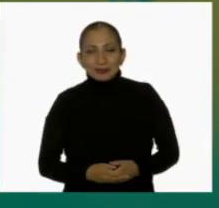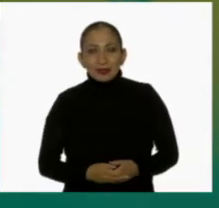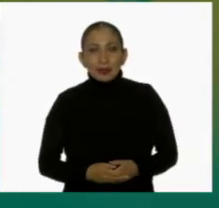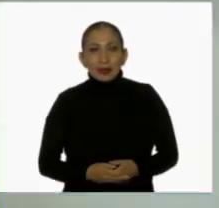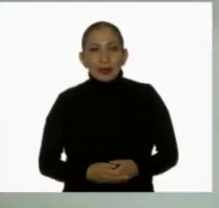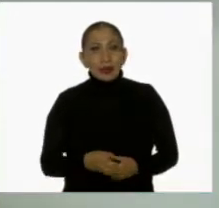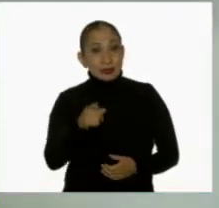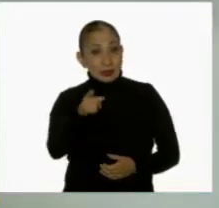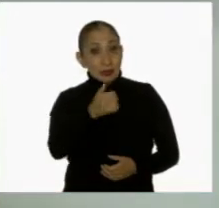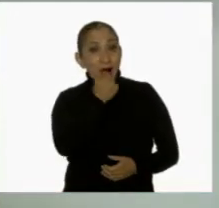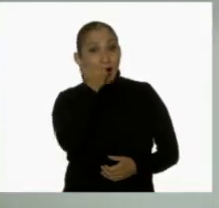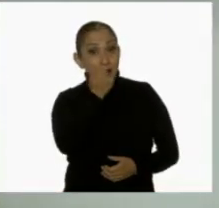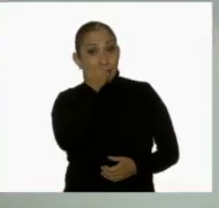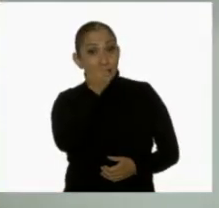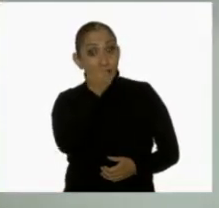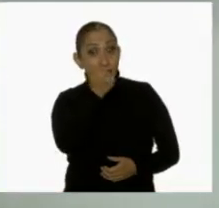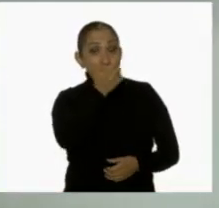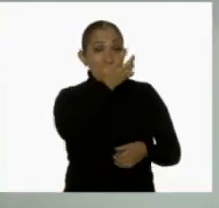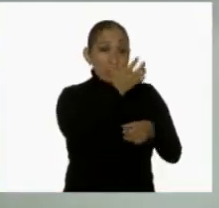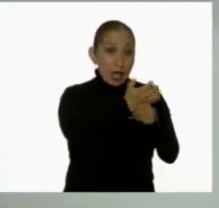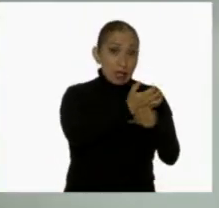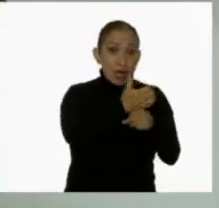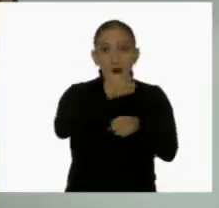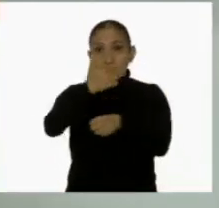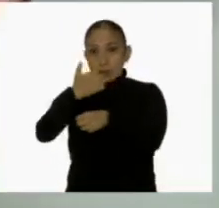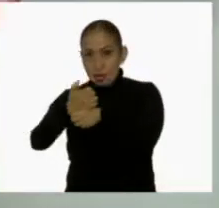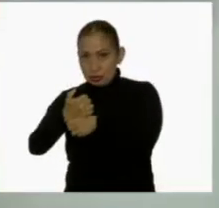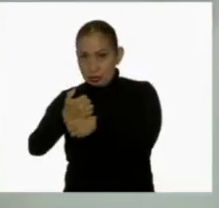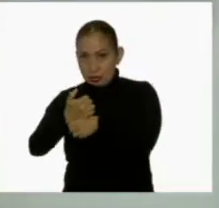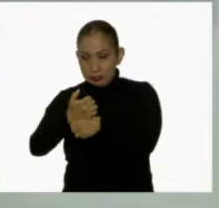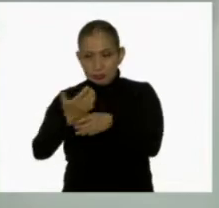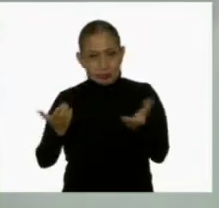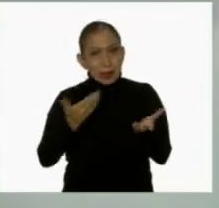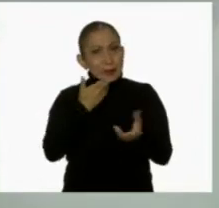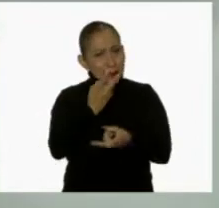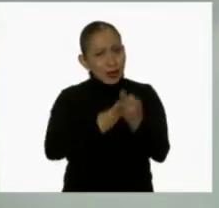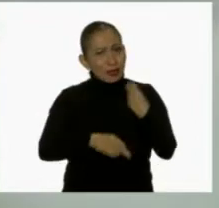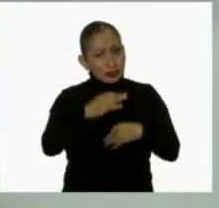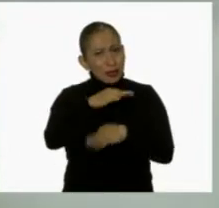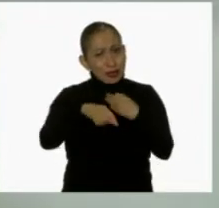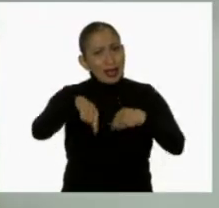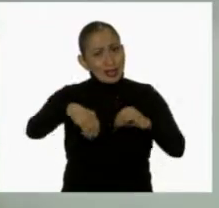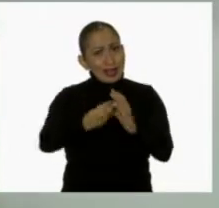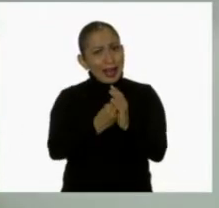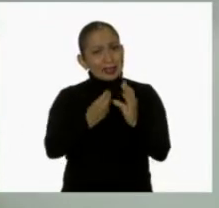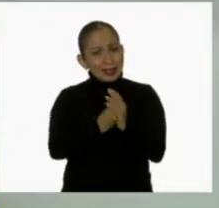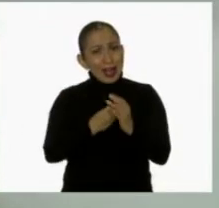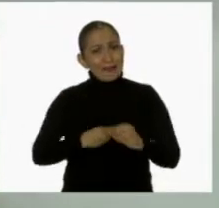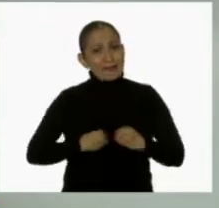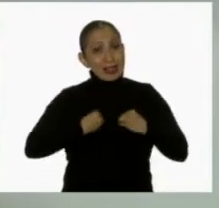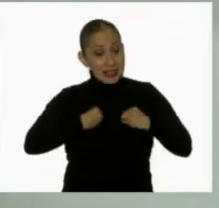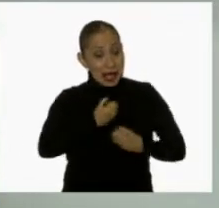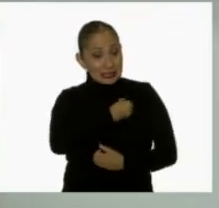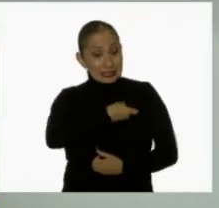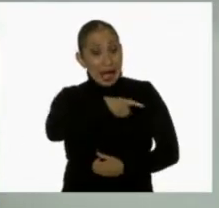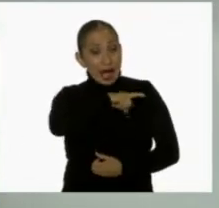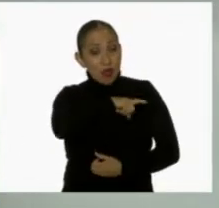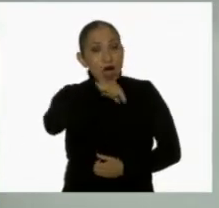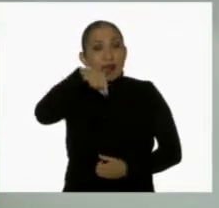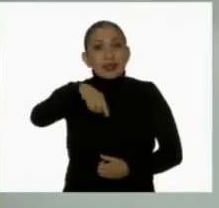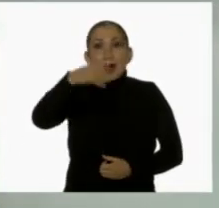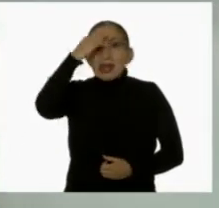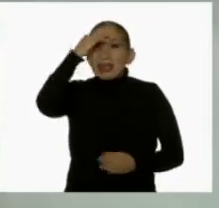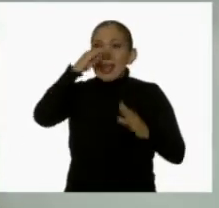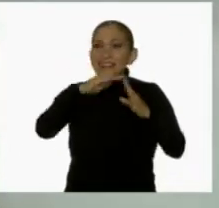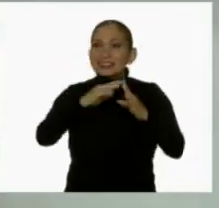Son estudiantes, obviamente, del grado quinto y sexto. Así que bienvenidas y bienvenidos a la clase de vida saludable aquí en